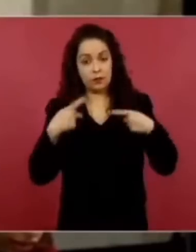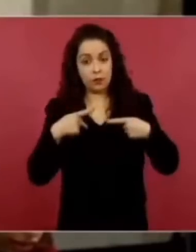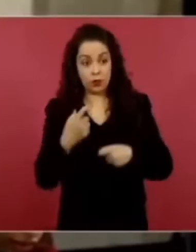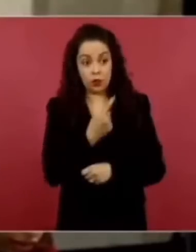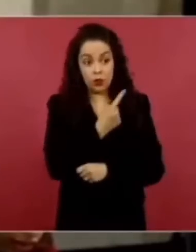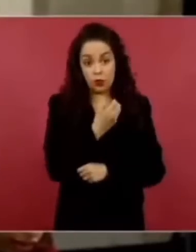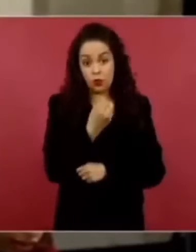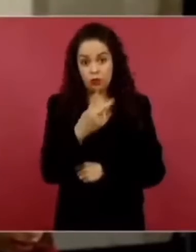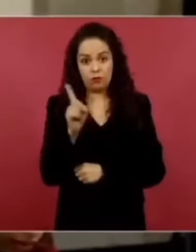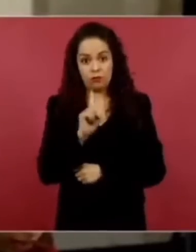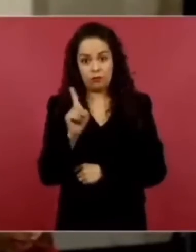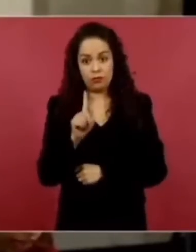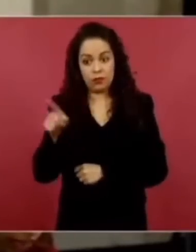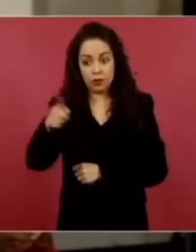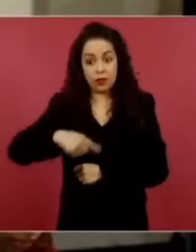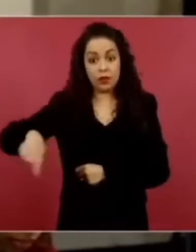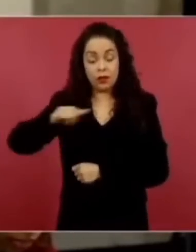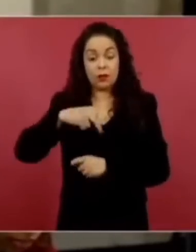sino para poblaciones.